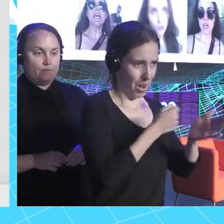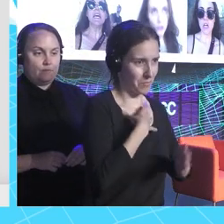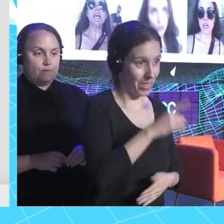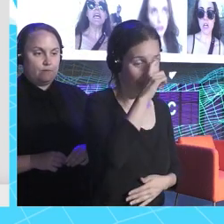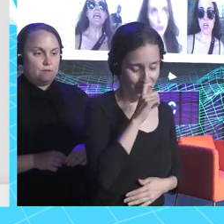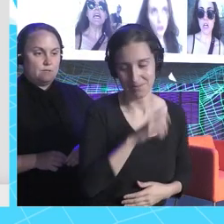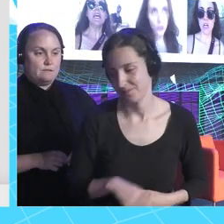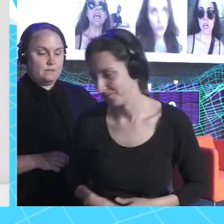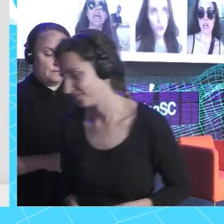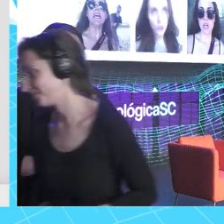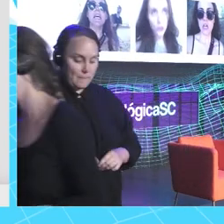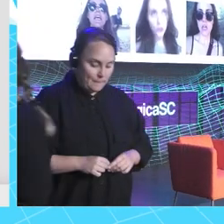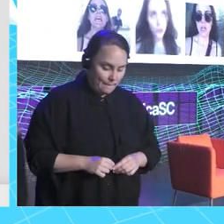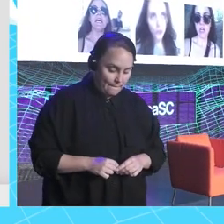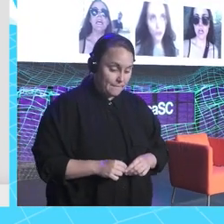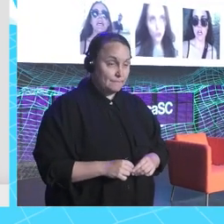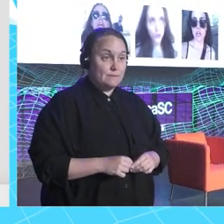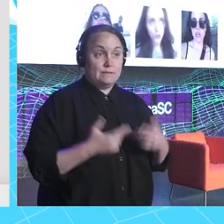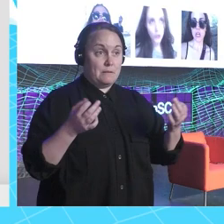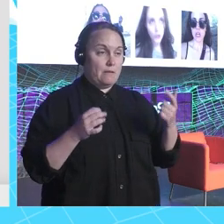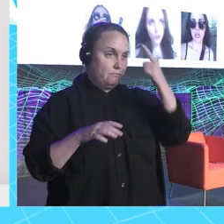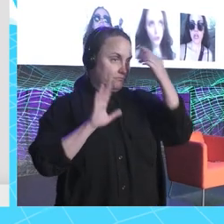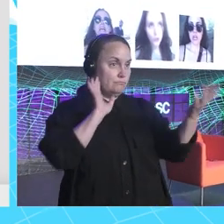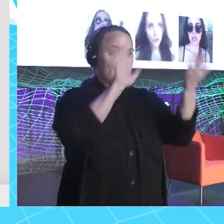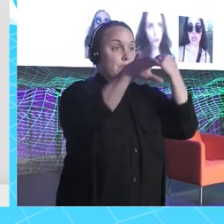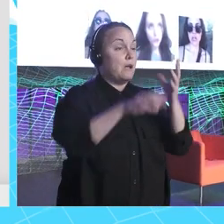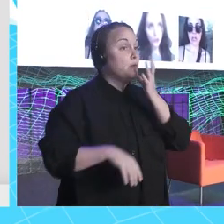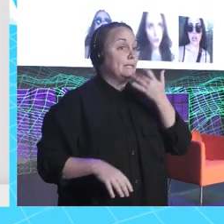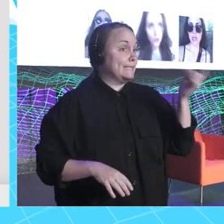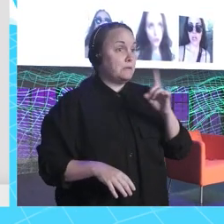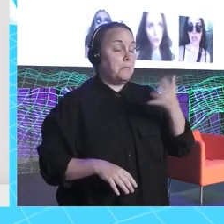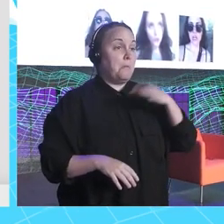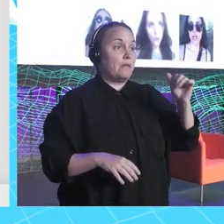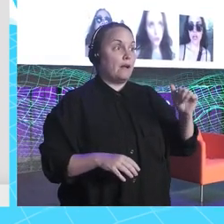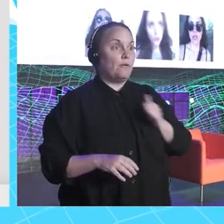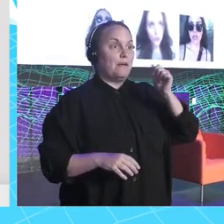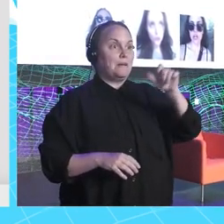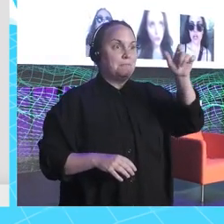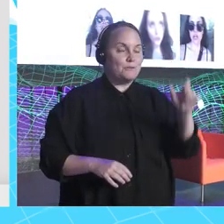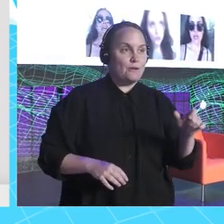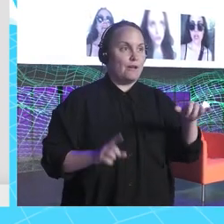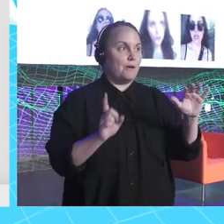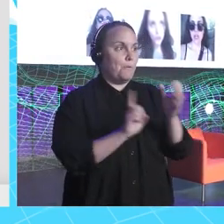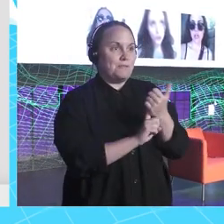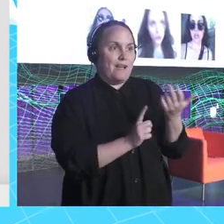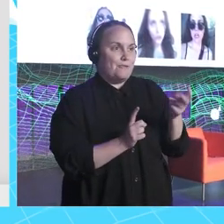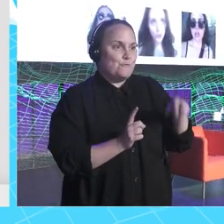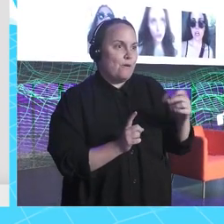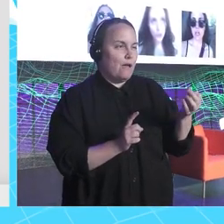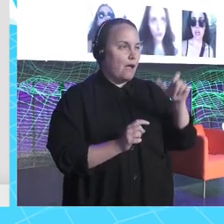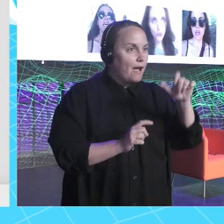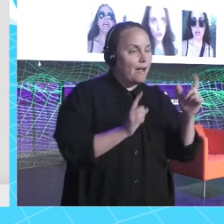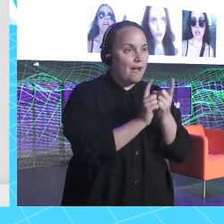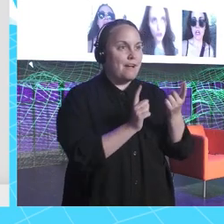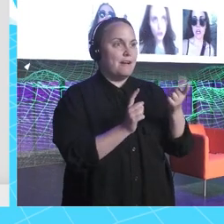Pero siempre hay como que lanzarse a la aventura, porque si no, pues nunca a lo mejor encuentras esa casualidad de esa persona que conoces, de tal y de cual,